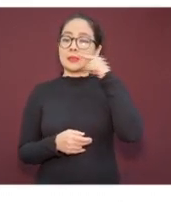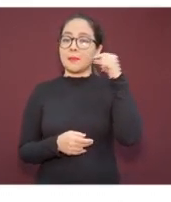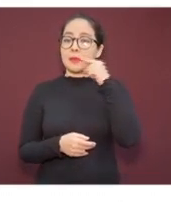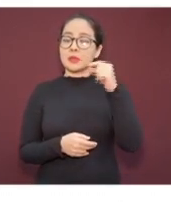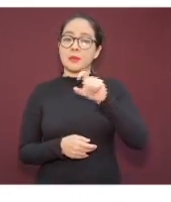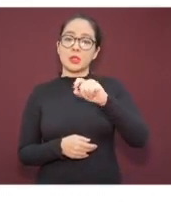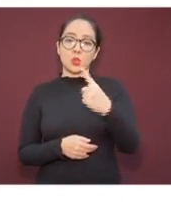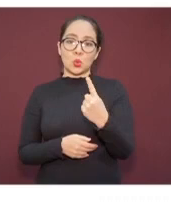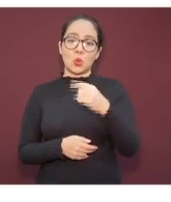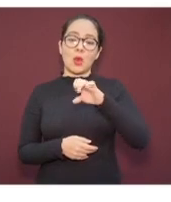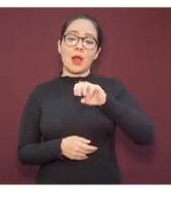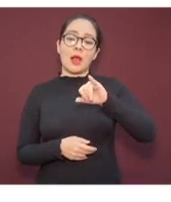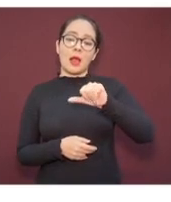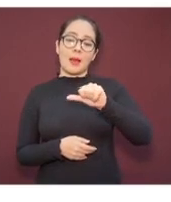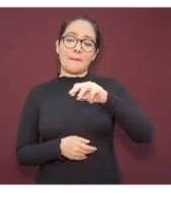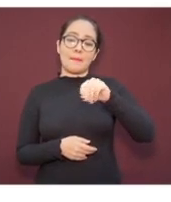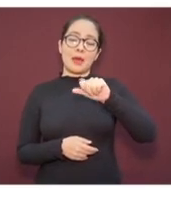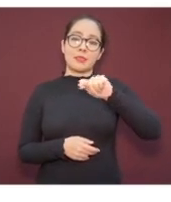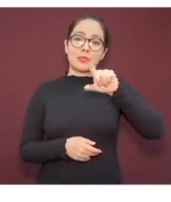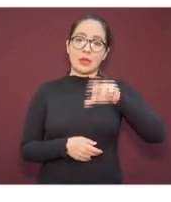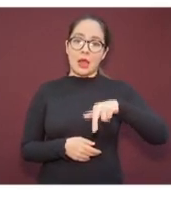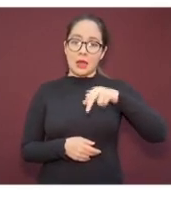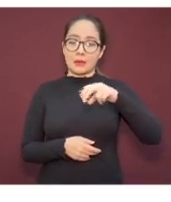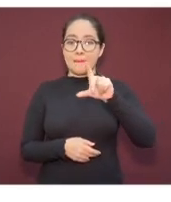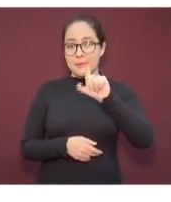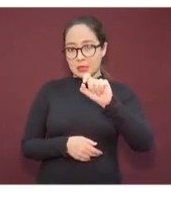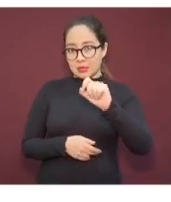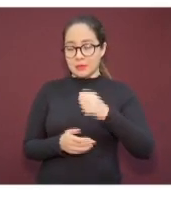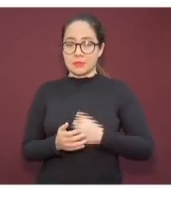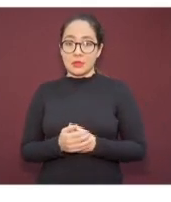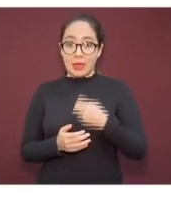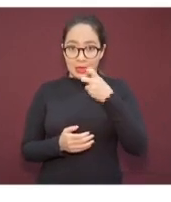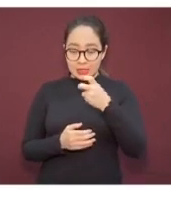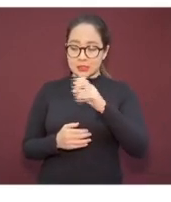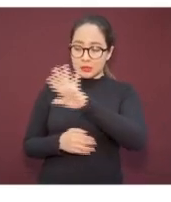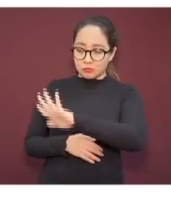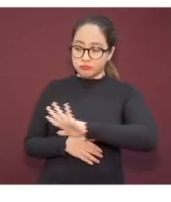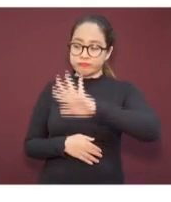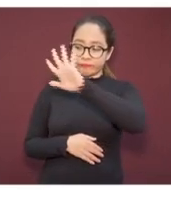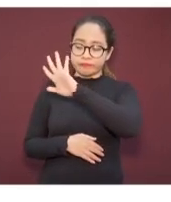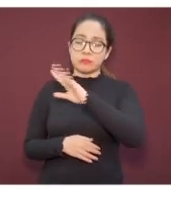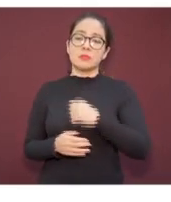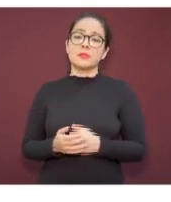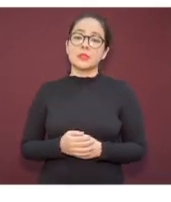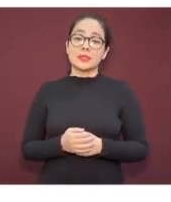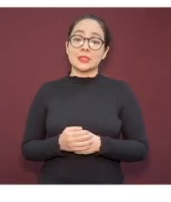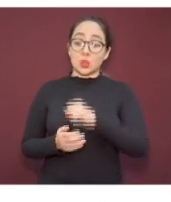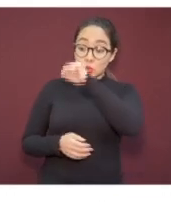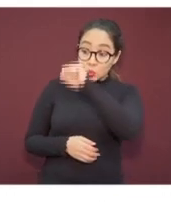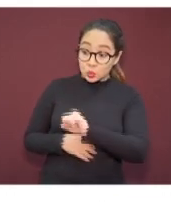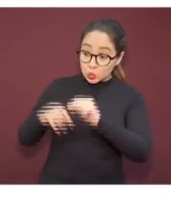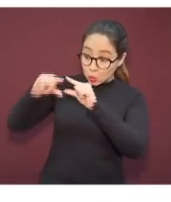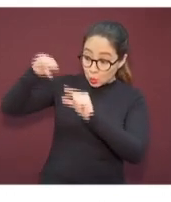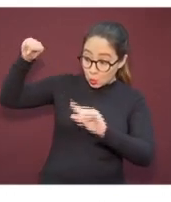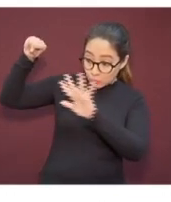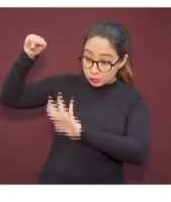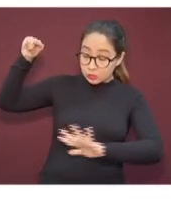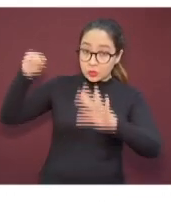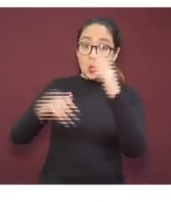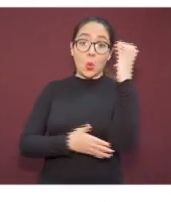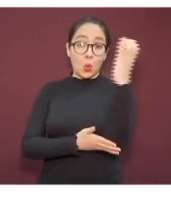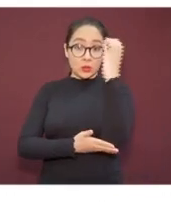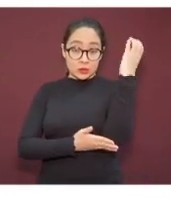de los Reyes, 20. Representan la mayor transmisión en esta zona. Hacia el sur, en marrón, la cabecera municipal de